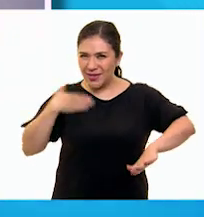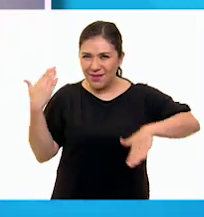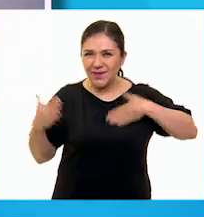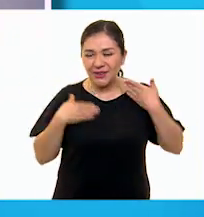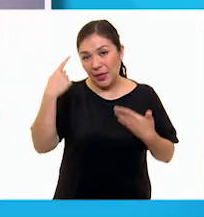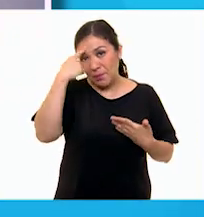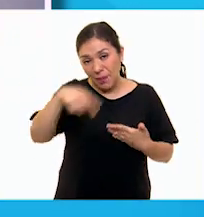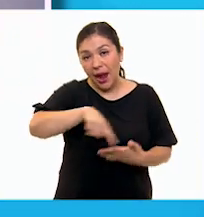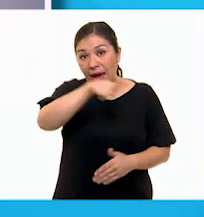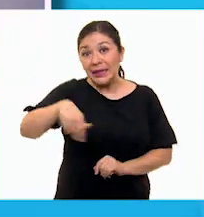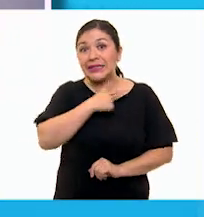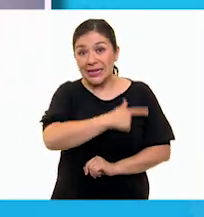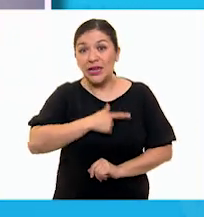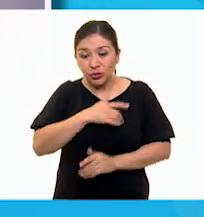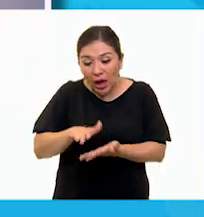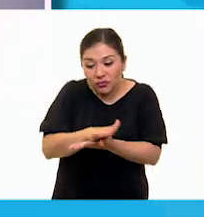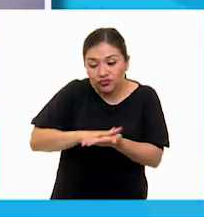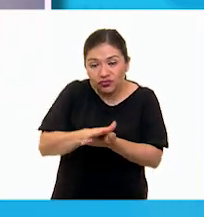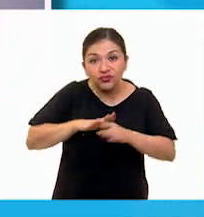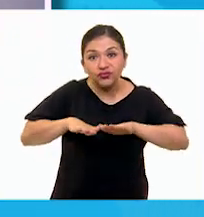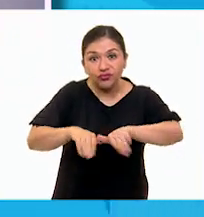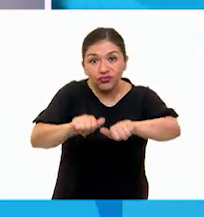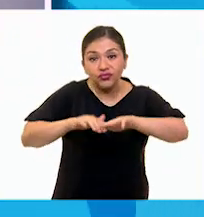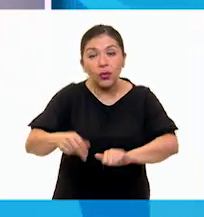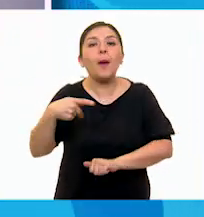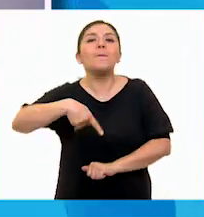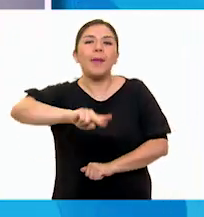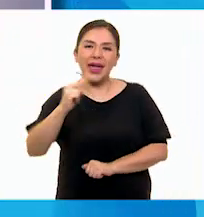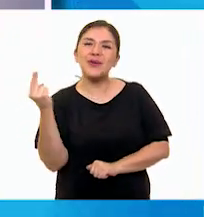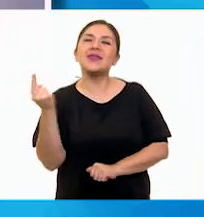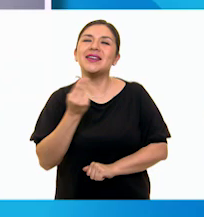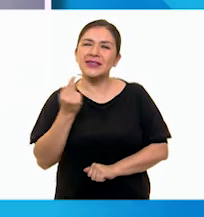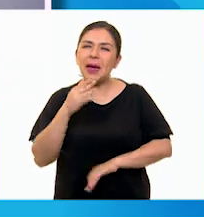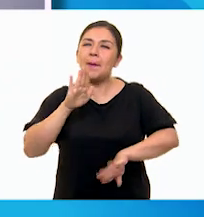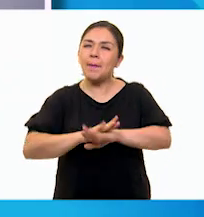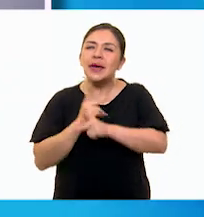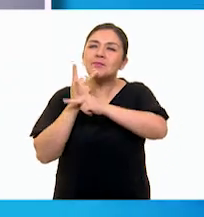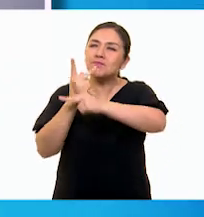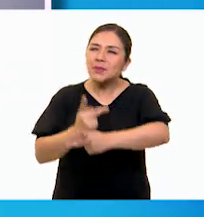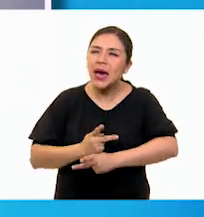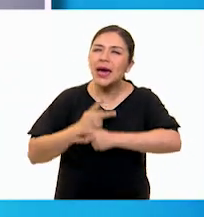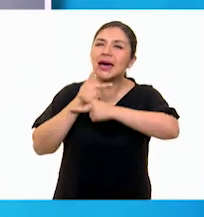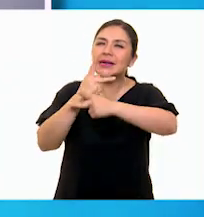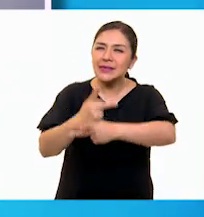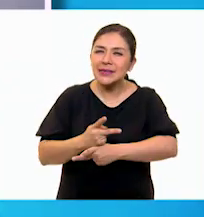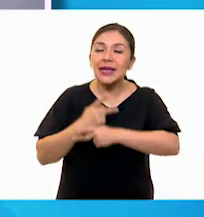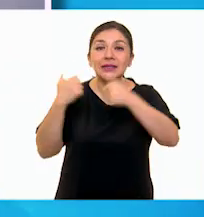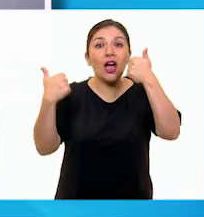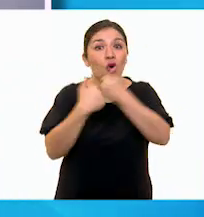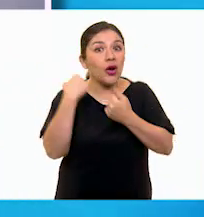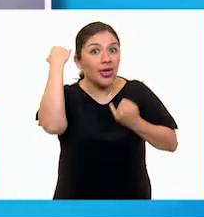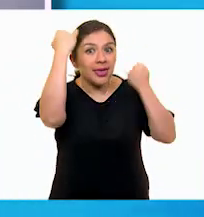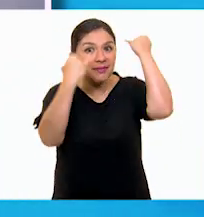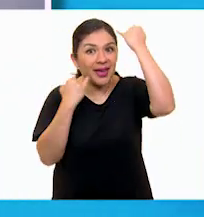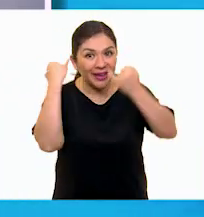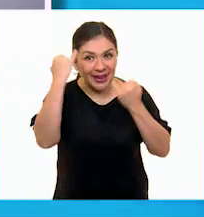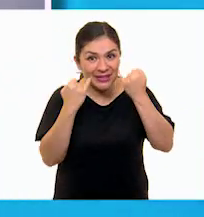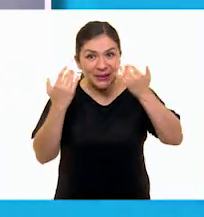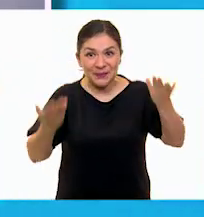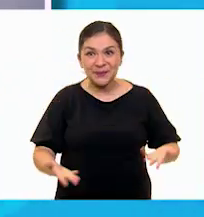para los amantes de la plastilina, pero requiere mucha paciencia y mucha creatividad.